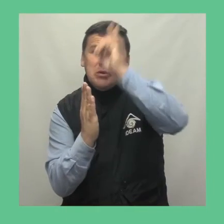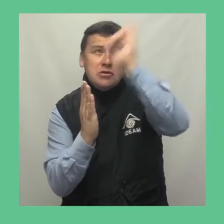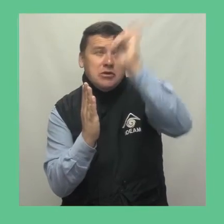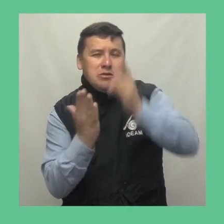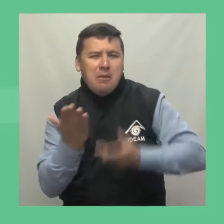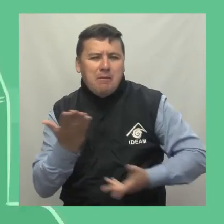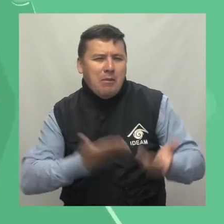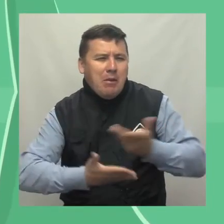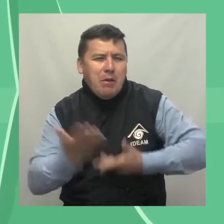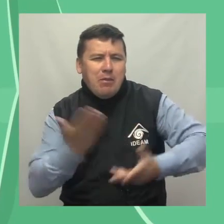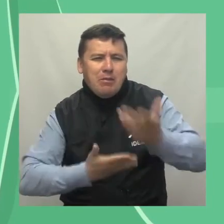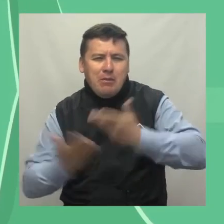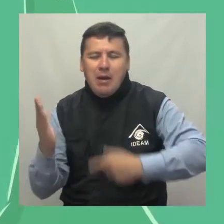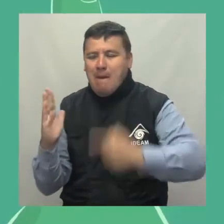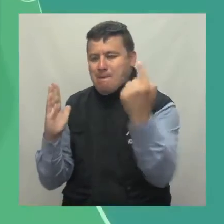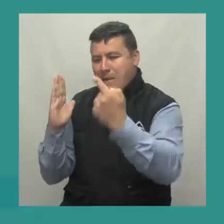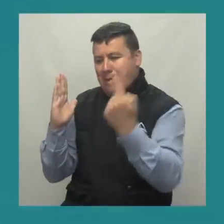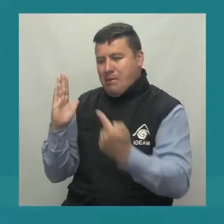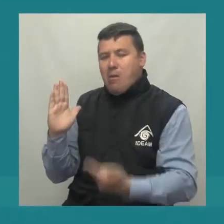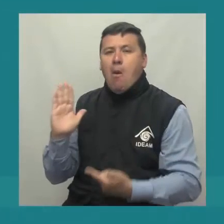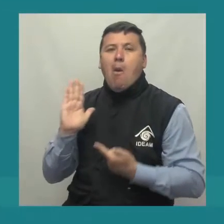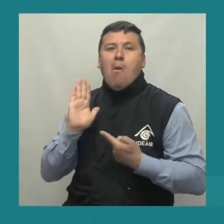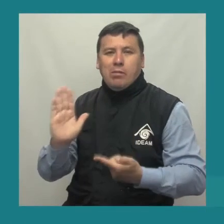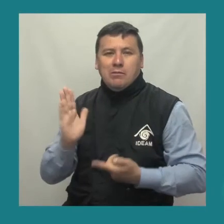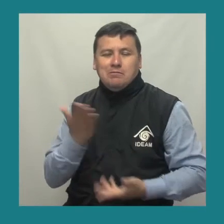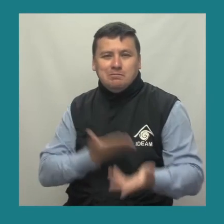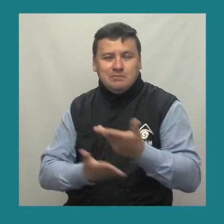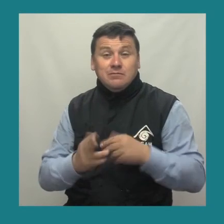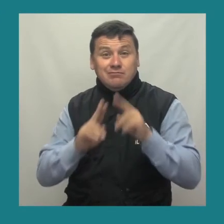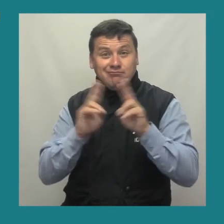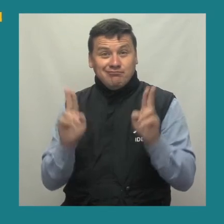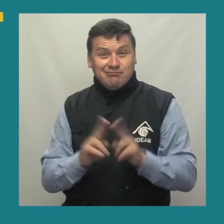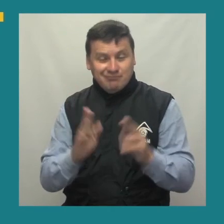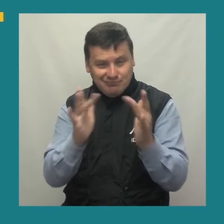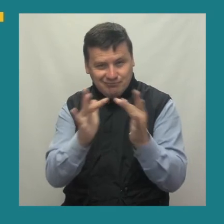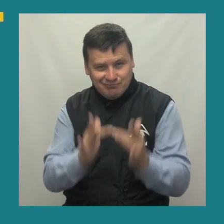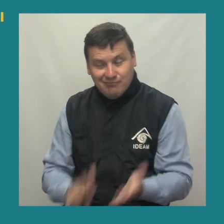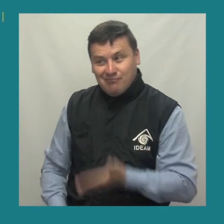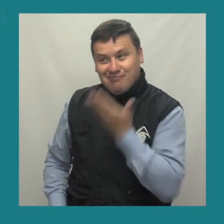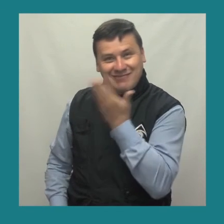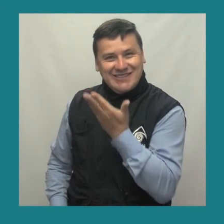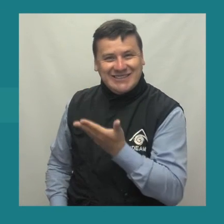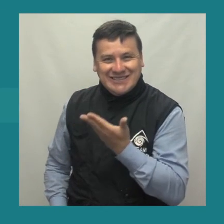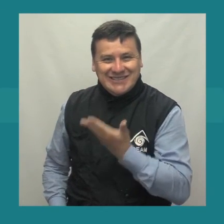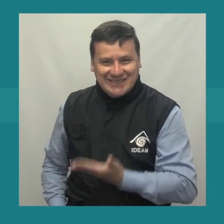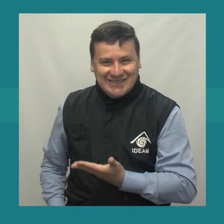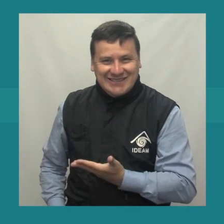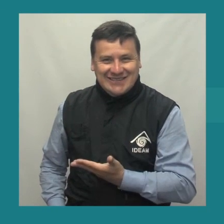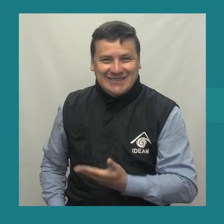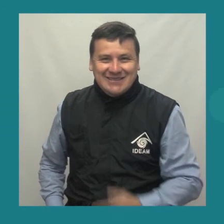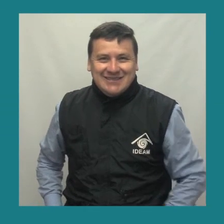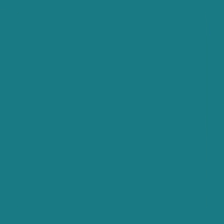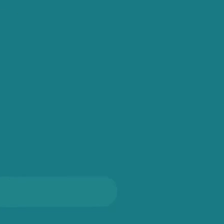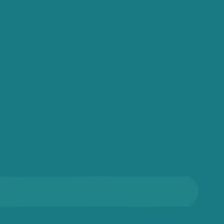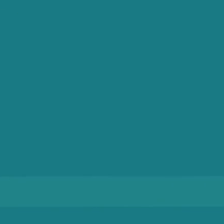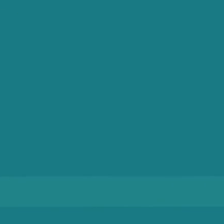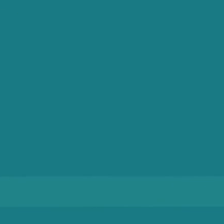satelital, recomendaciones y muchas opciones de interacción Síganos a través de nuestras redes sociales Gracias por